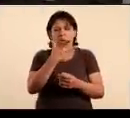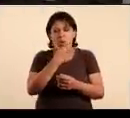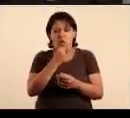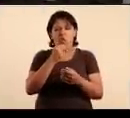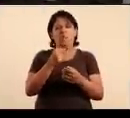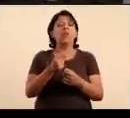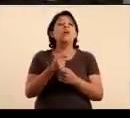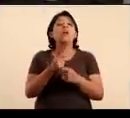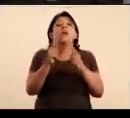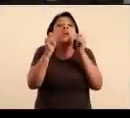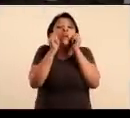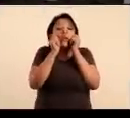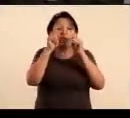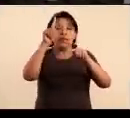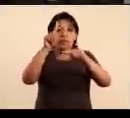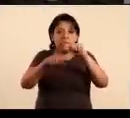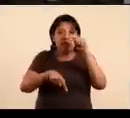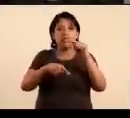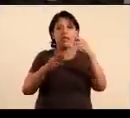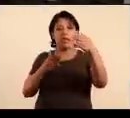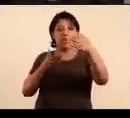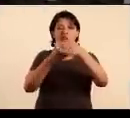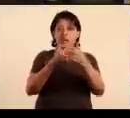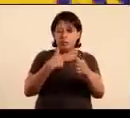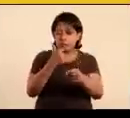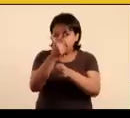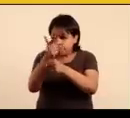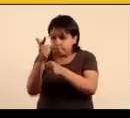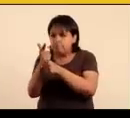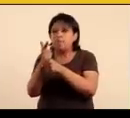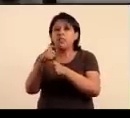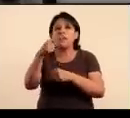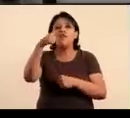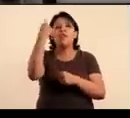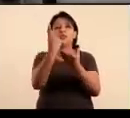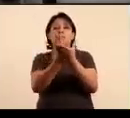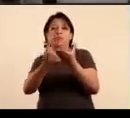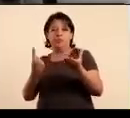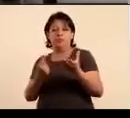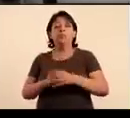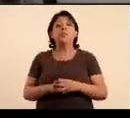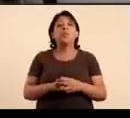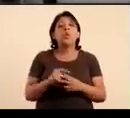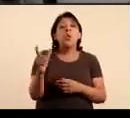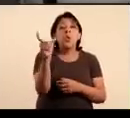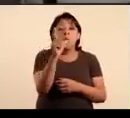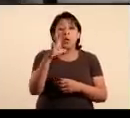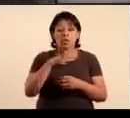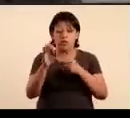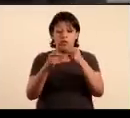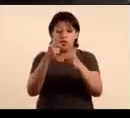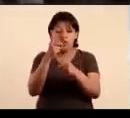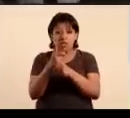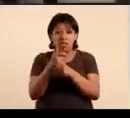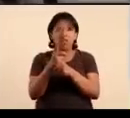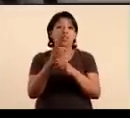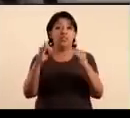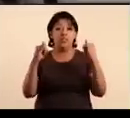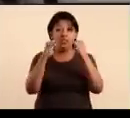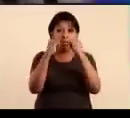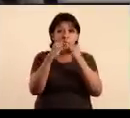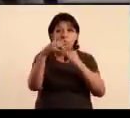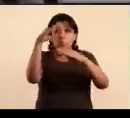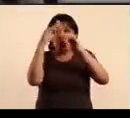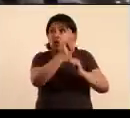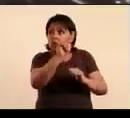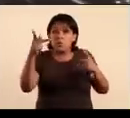detectan y eliminan las barreras que facilitan la exclusión. Accesibilidad. Nuestra sociedad y nuestras instituciones no fueron creadas pensando en todas las